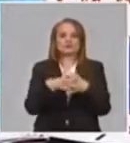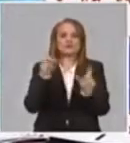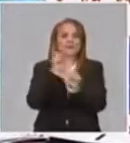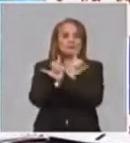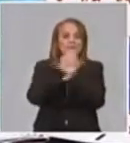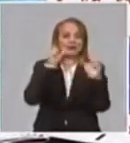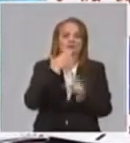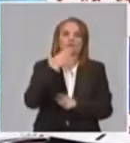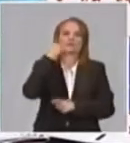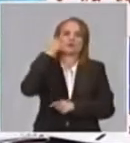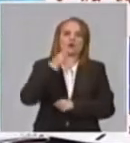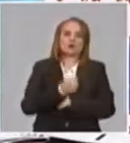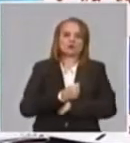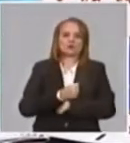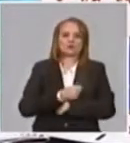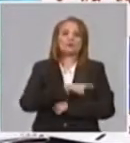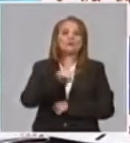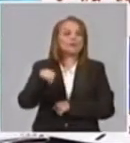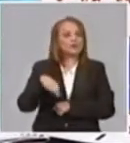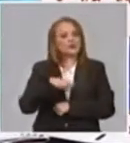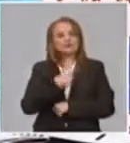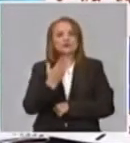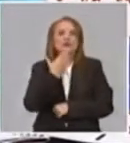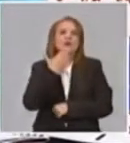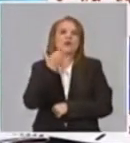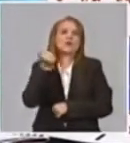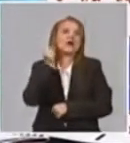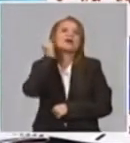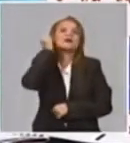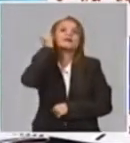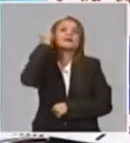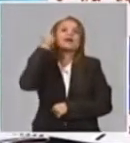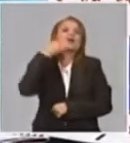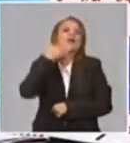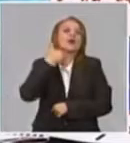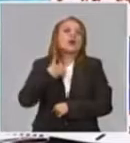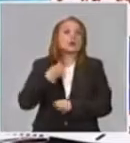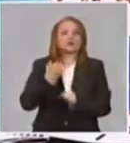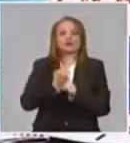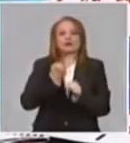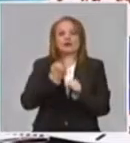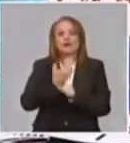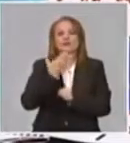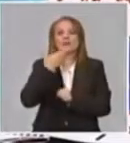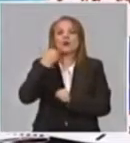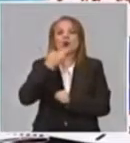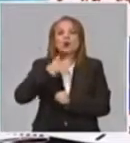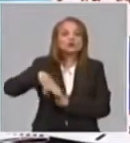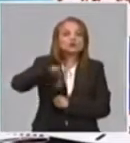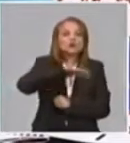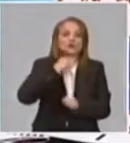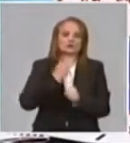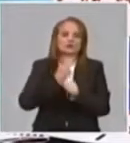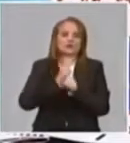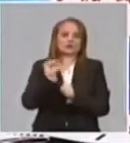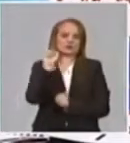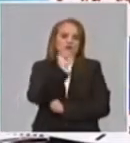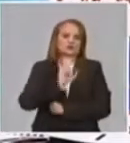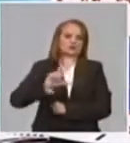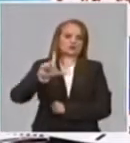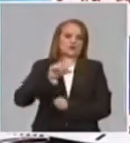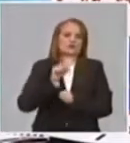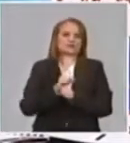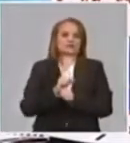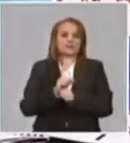hacer una experiencia de innovación social, porque la innovación social es participar haciendo. Y en el caso de la sociedad,